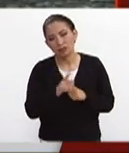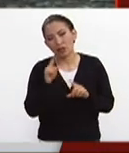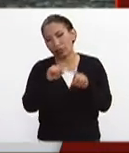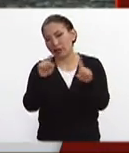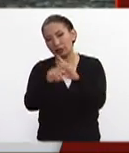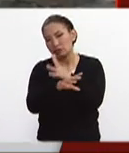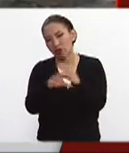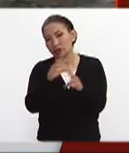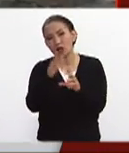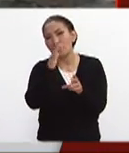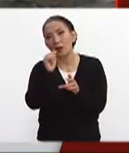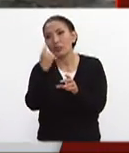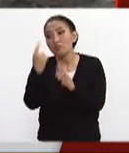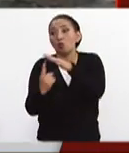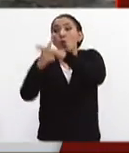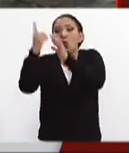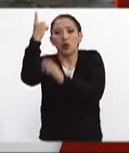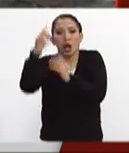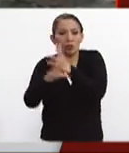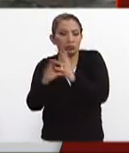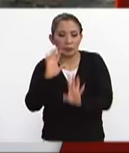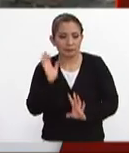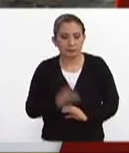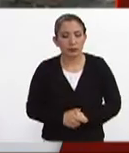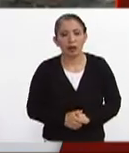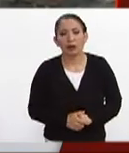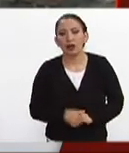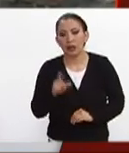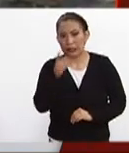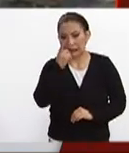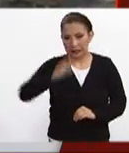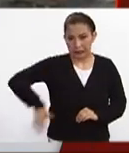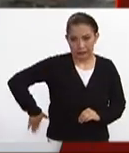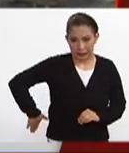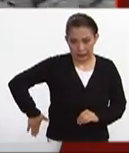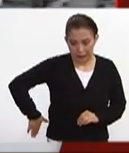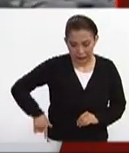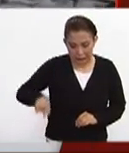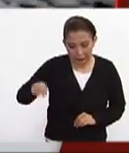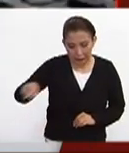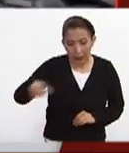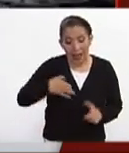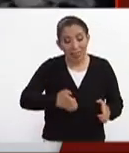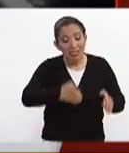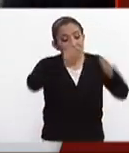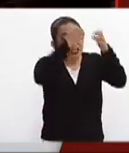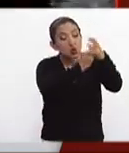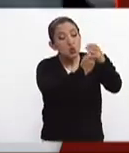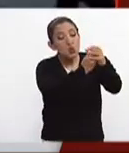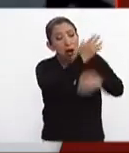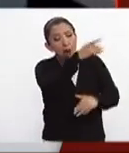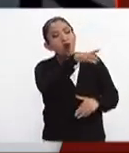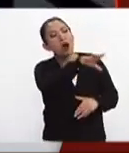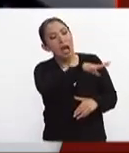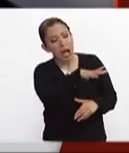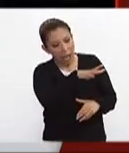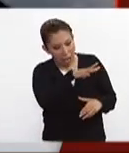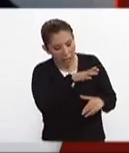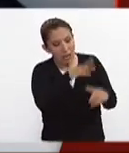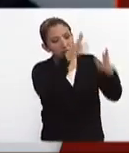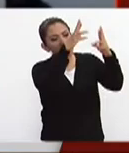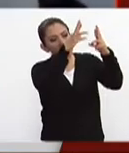multifactorial no puede aparecer un factor cabe mencionar que los edificios nuevos si están